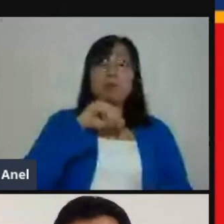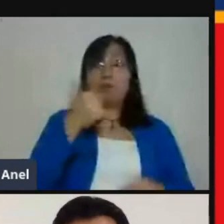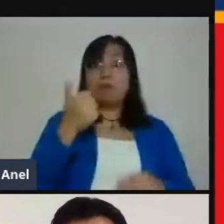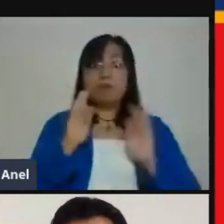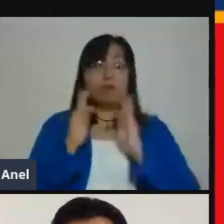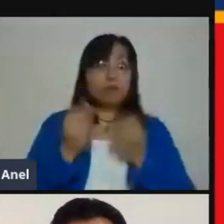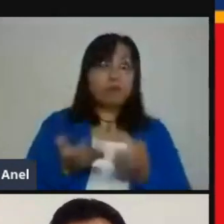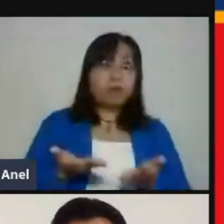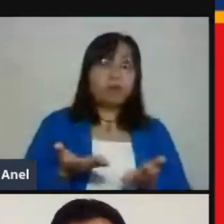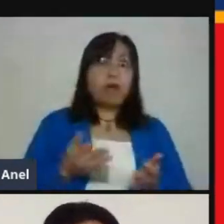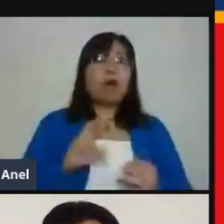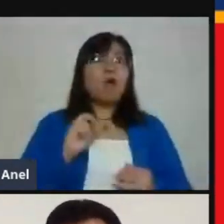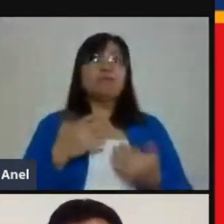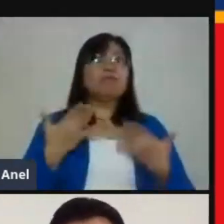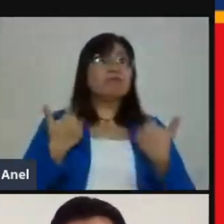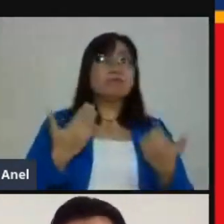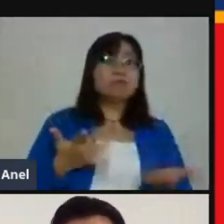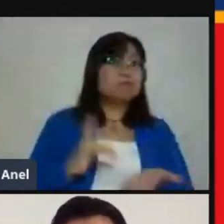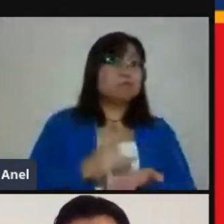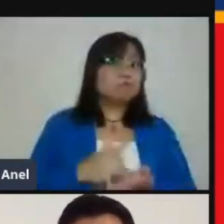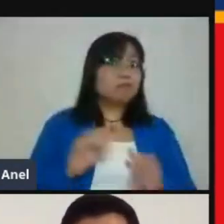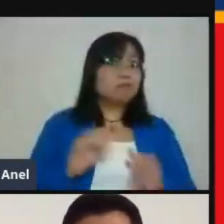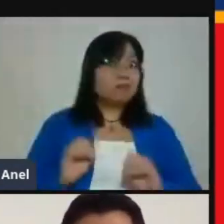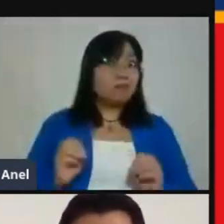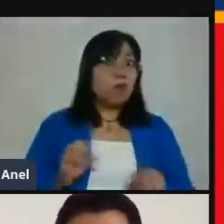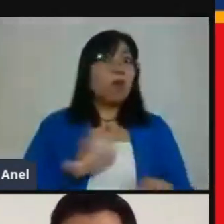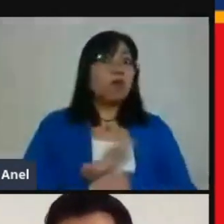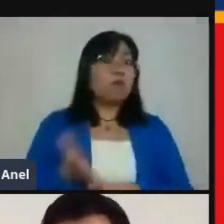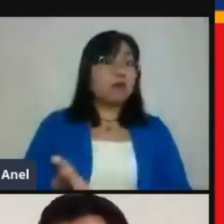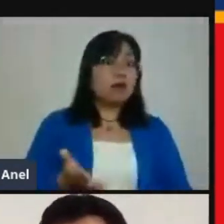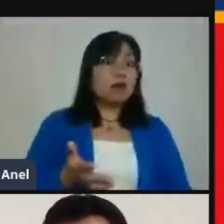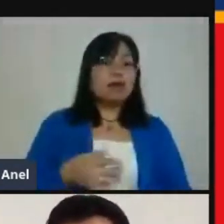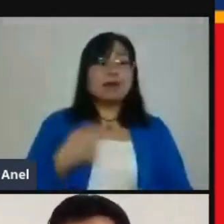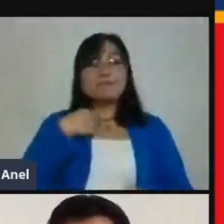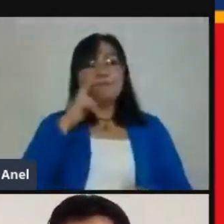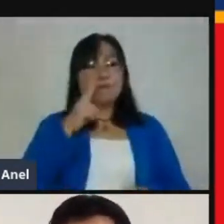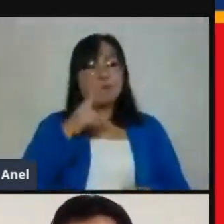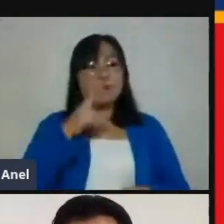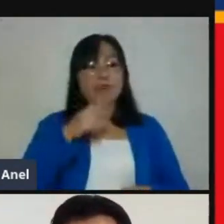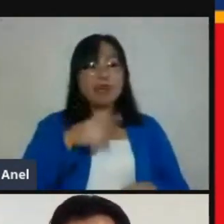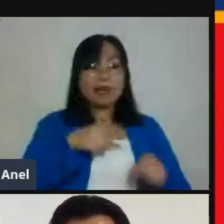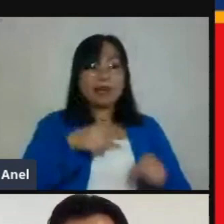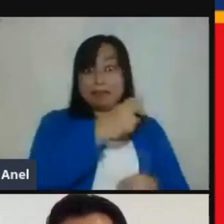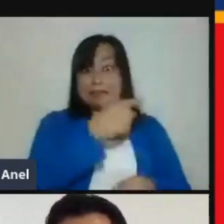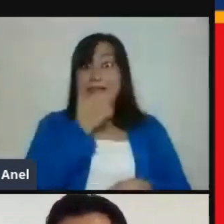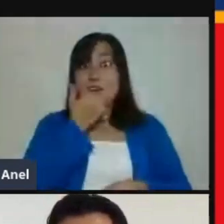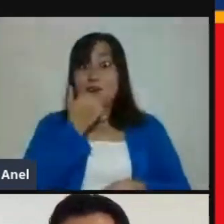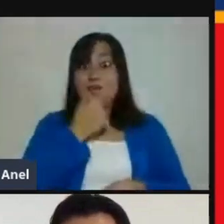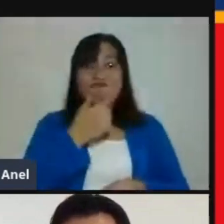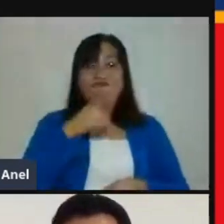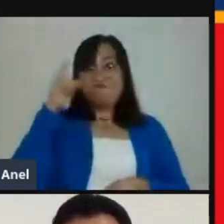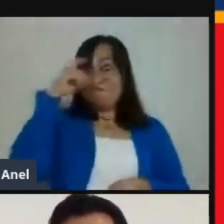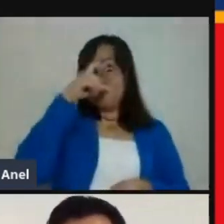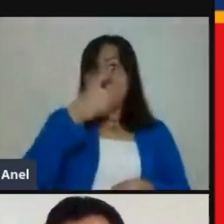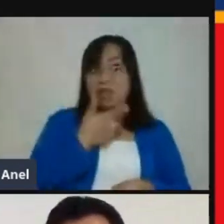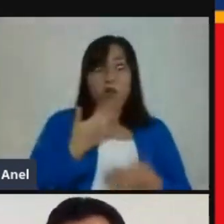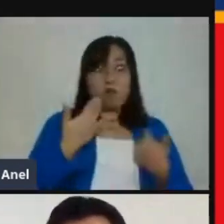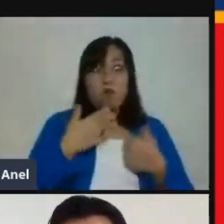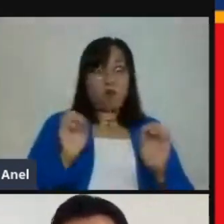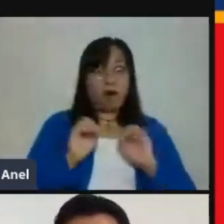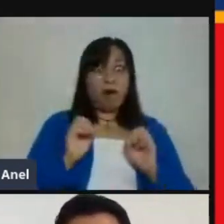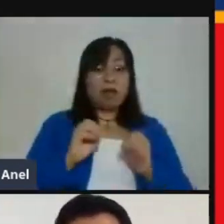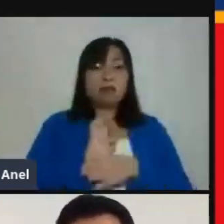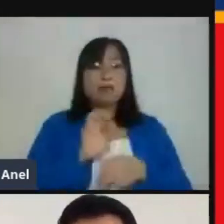plano no va a haber posibilidades, bueno, tendremos que encontrar esas circunstancias. Si ustedes pueden ver en esa gráfica, la verdad es que